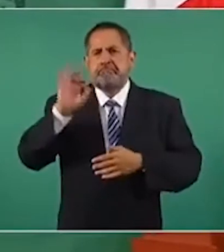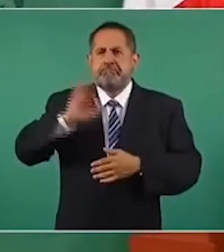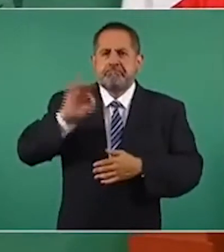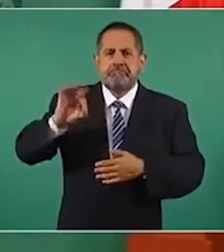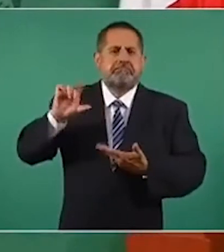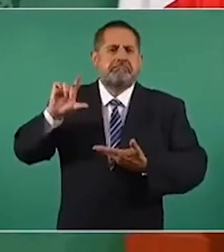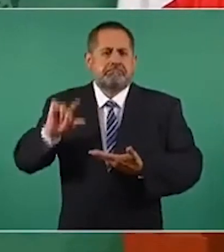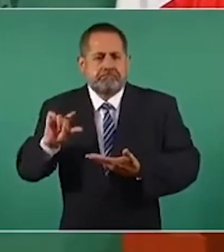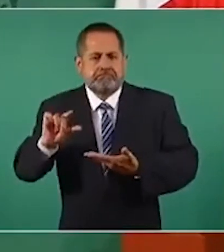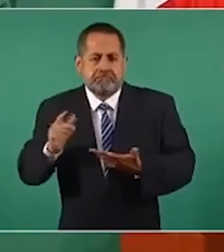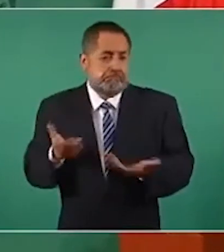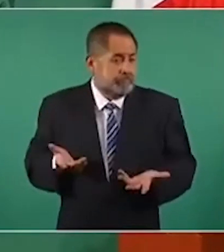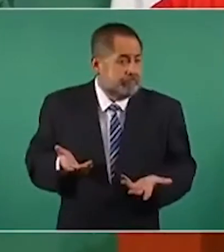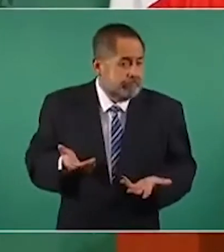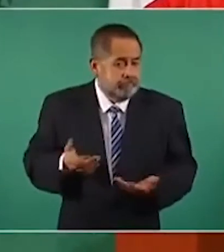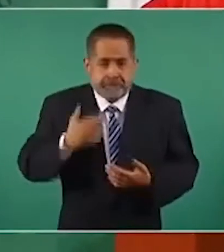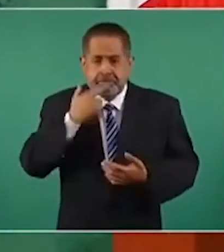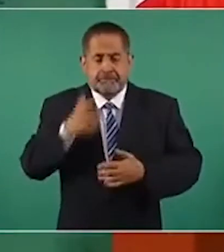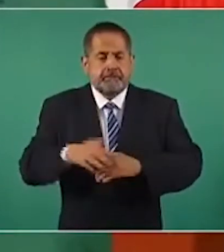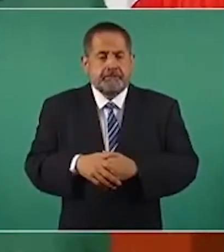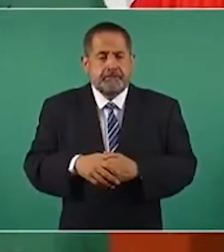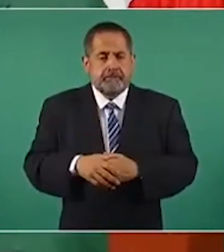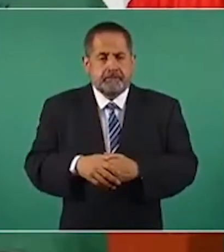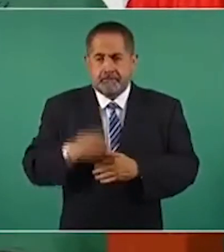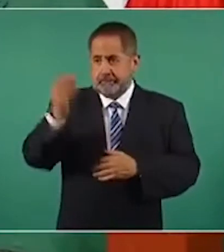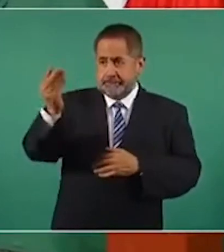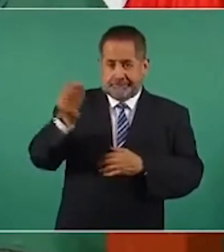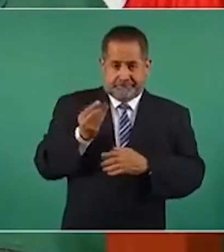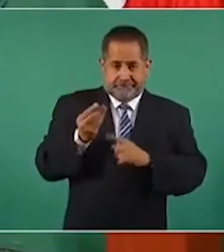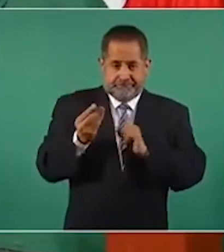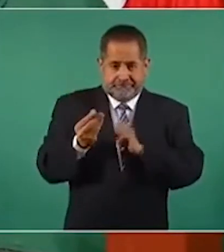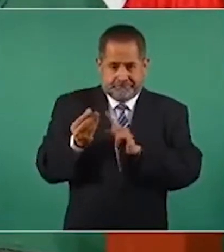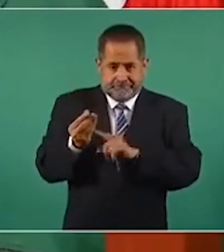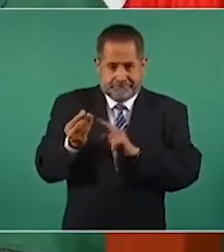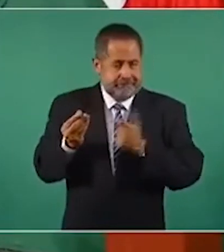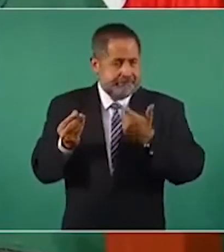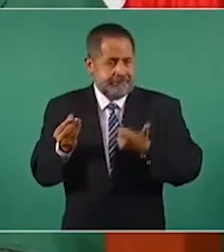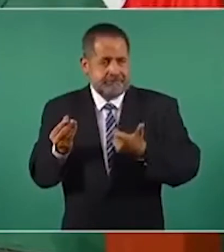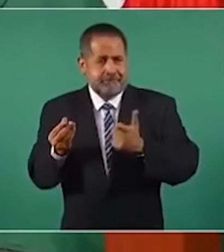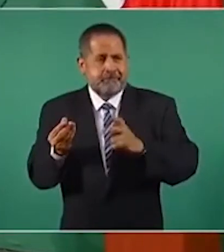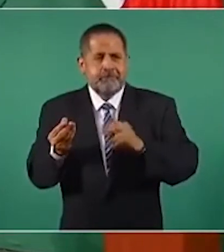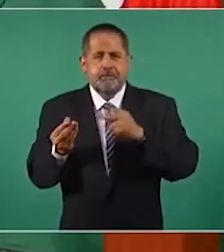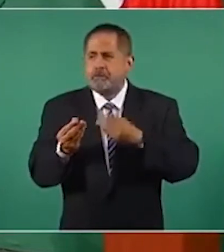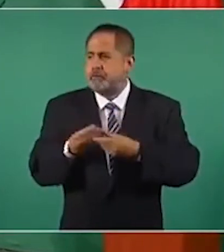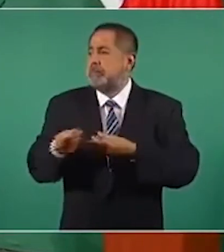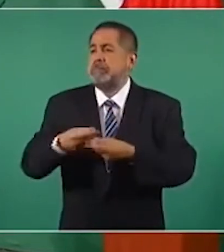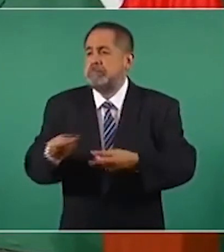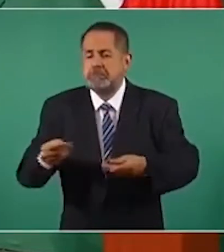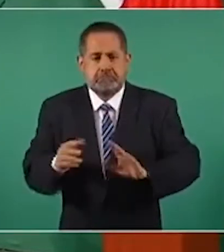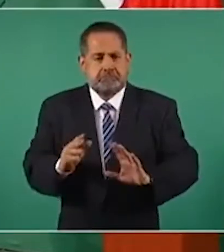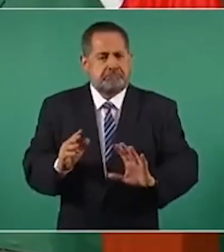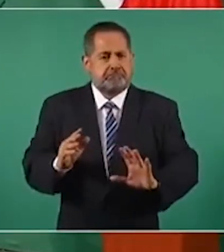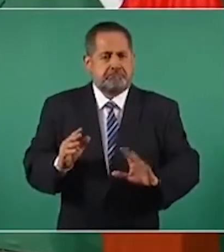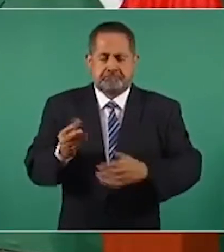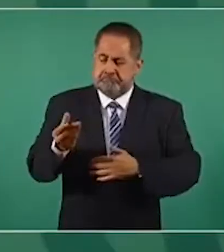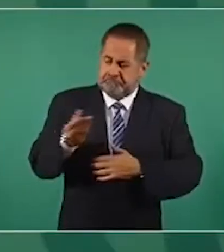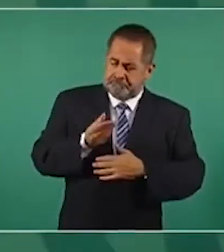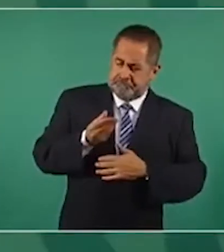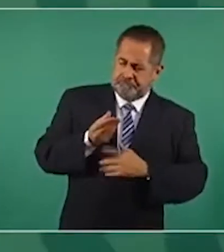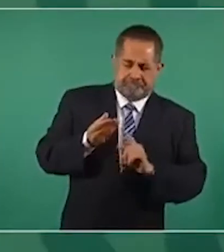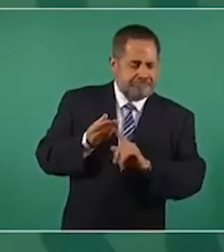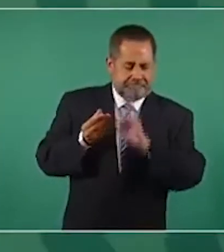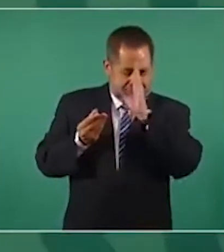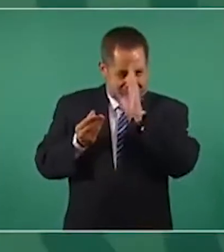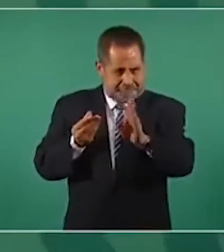No se van a utilizar esos recursos para ninguna